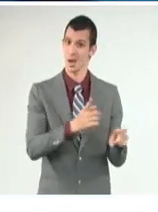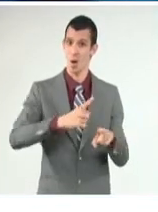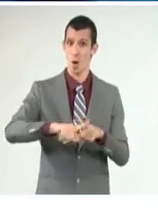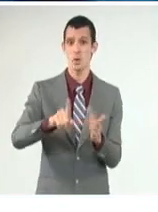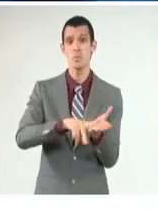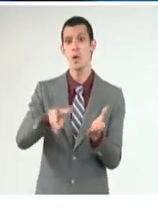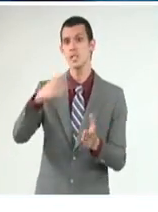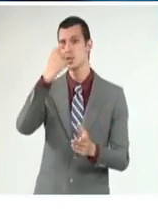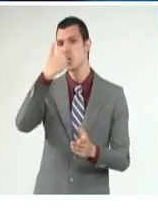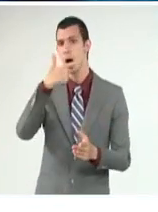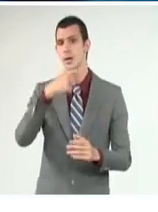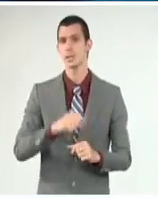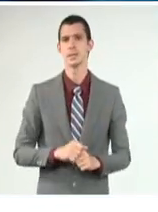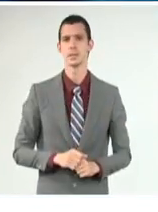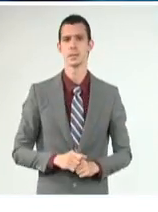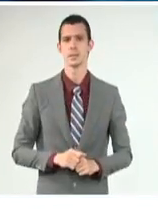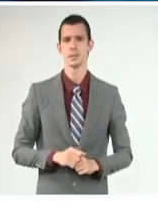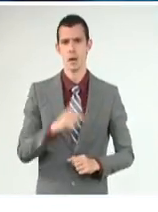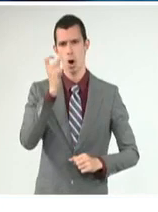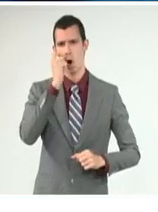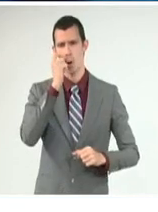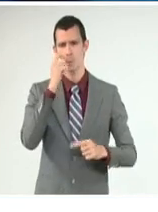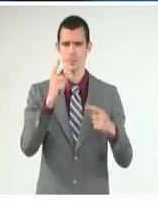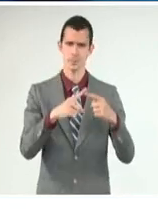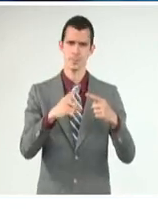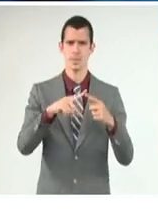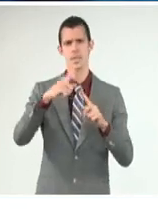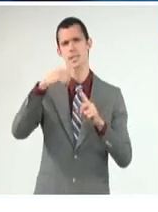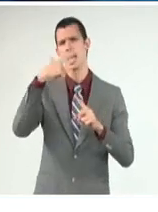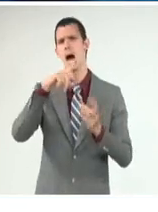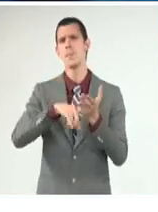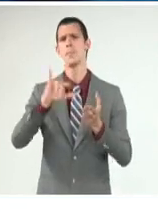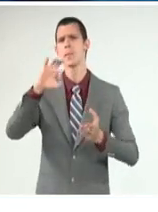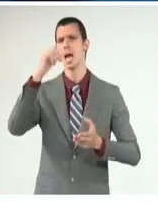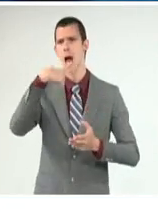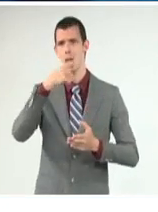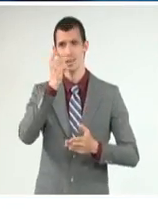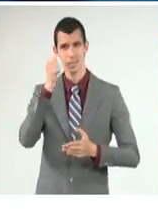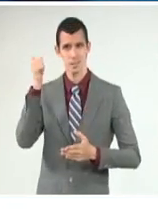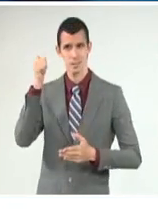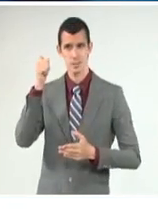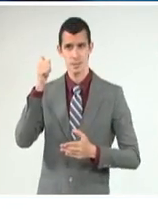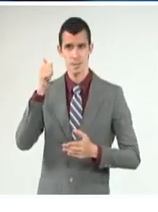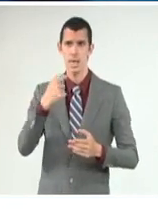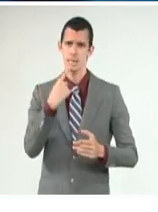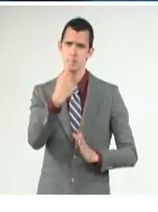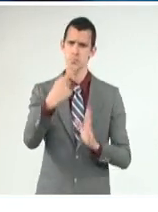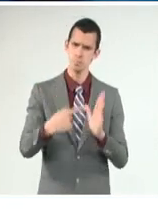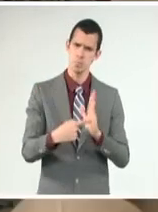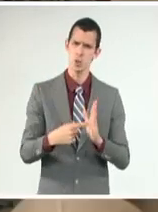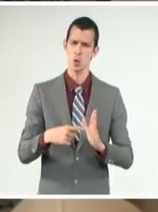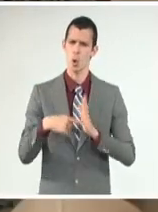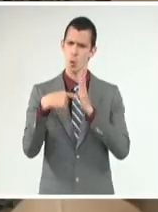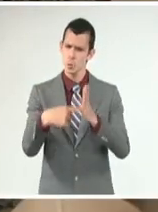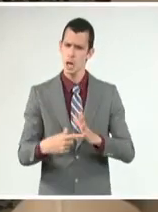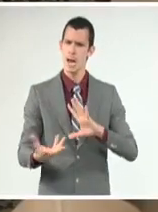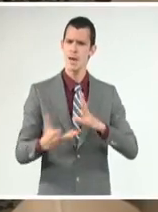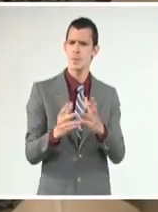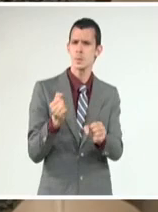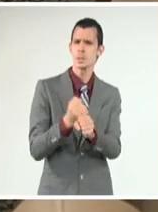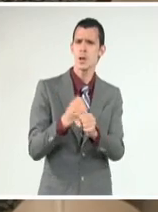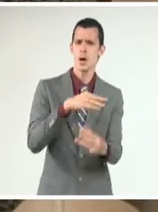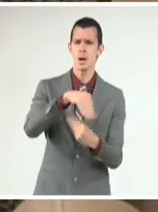ministro Jorge Luis Tapia Fonseca informó sobre la marcha de las medidas que se implementan para solucionar los principales problemas que hoy